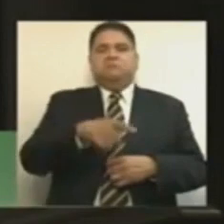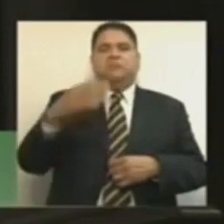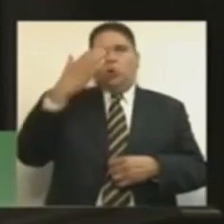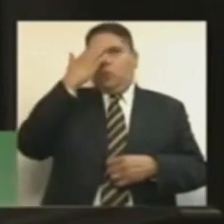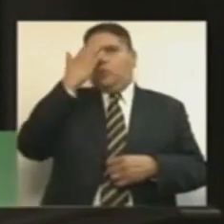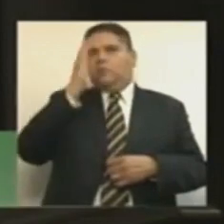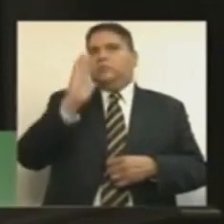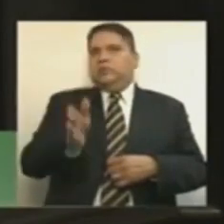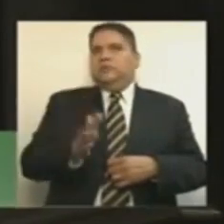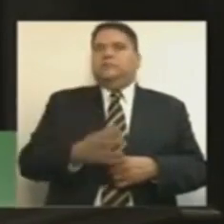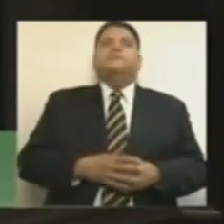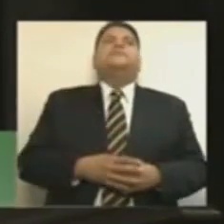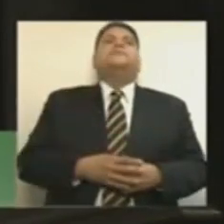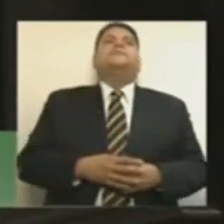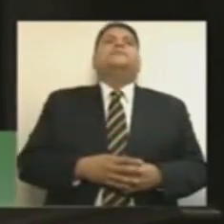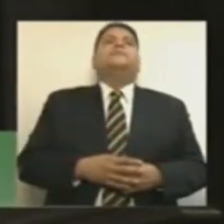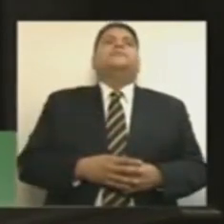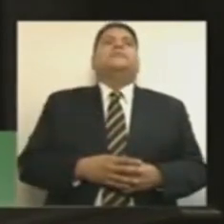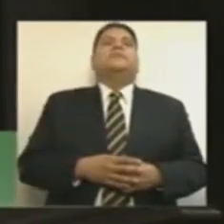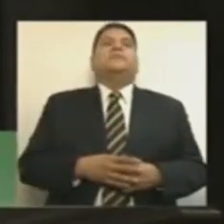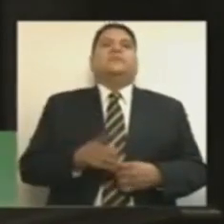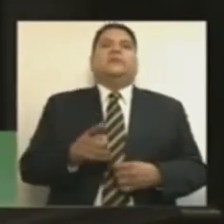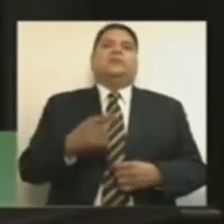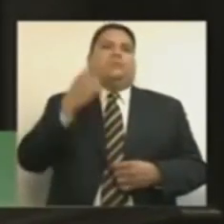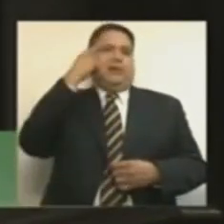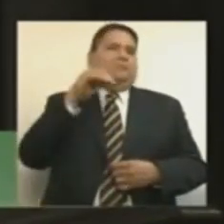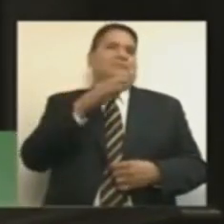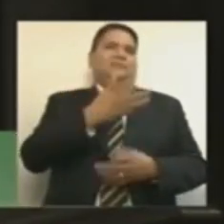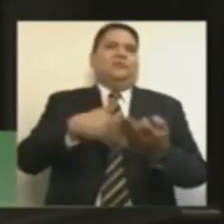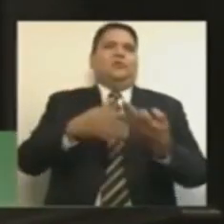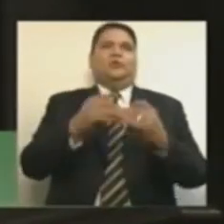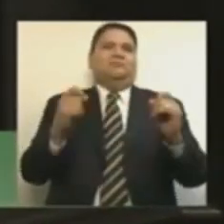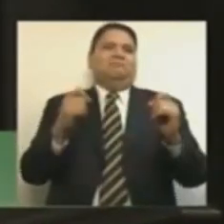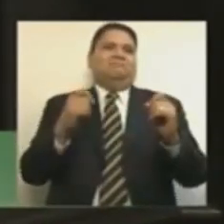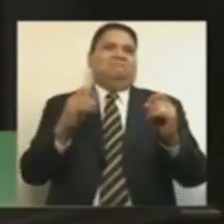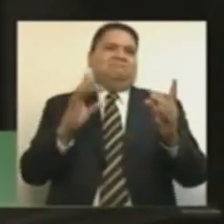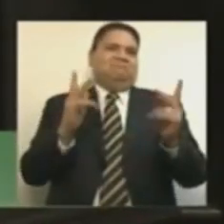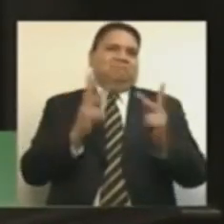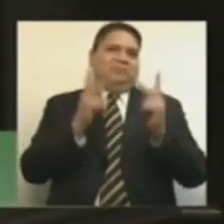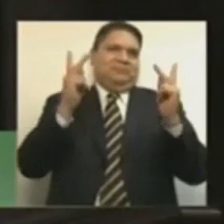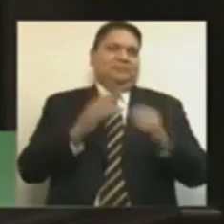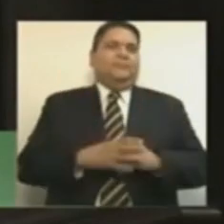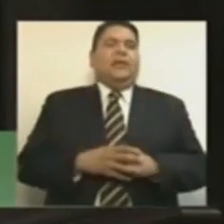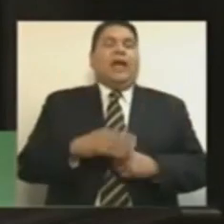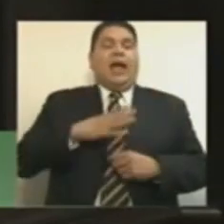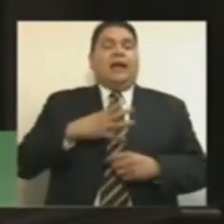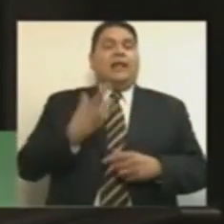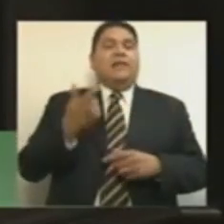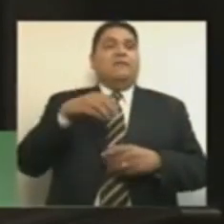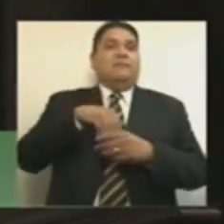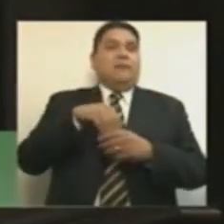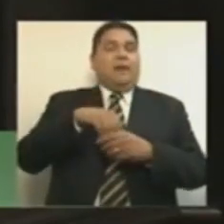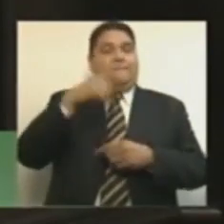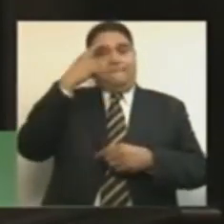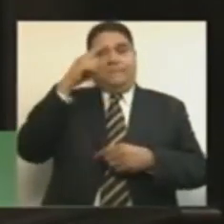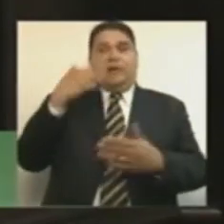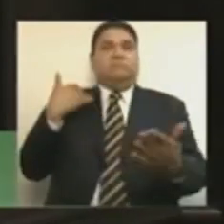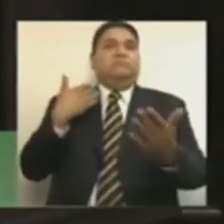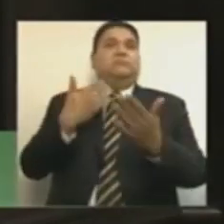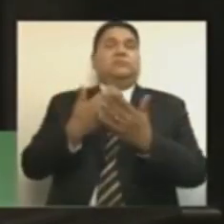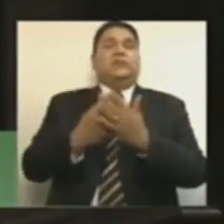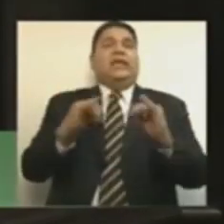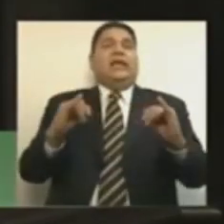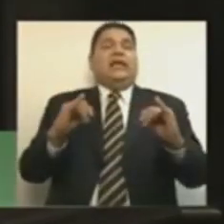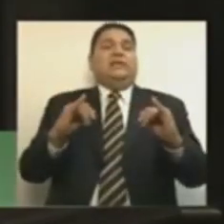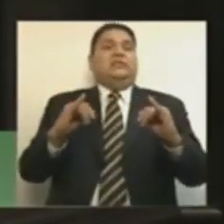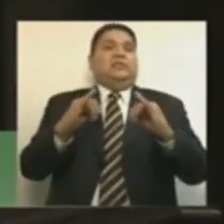Esto lo digo a propósito de la congruencia. Existe un fideicomiso que se creó para cubrir la deuda histórica del Instituto de